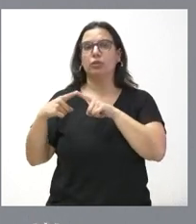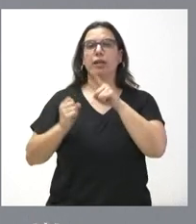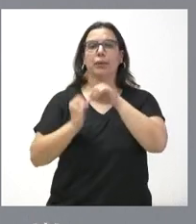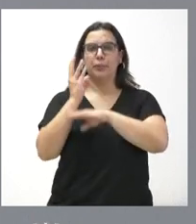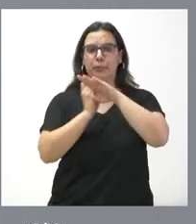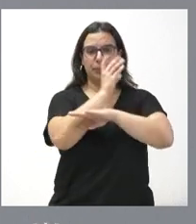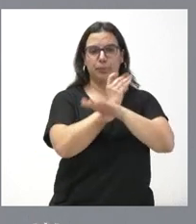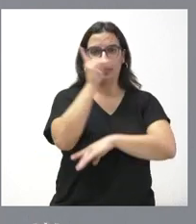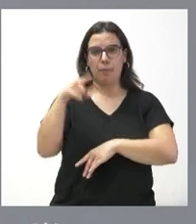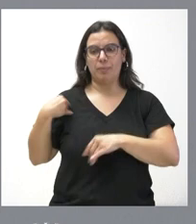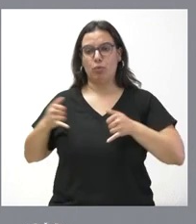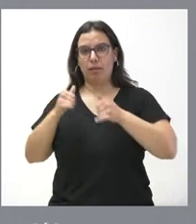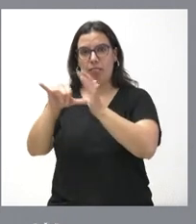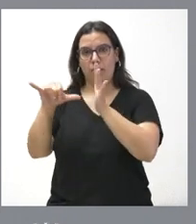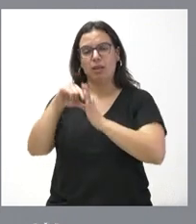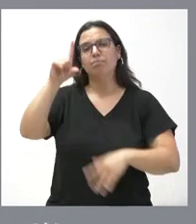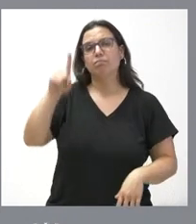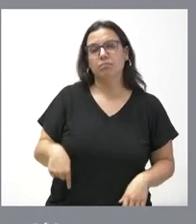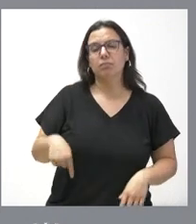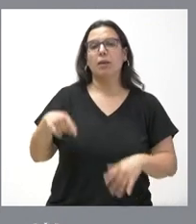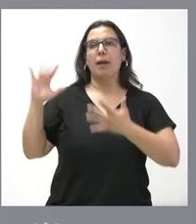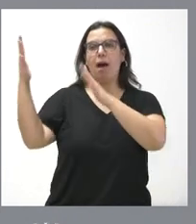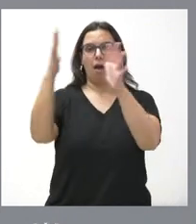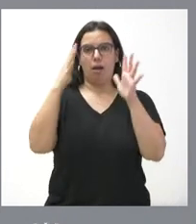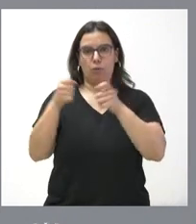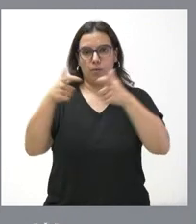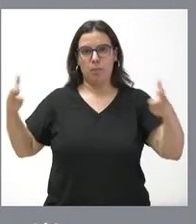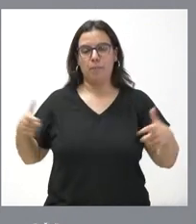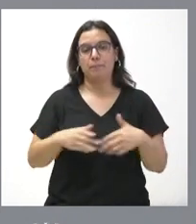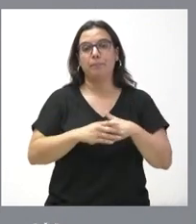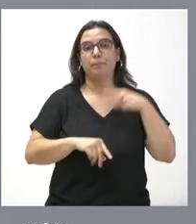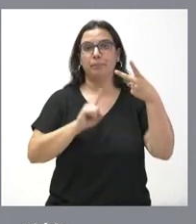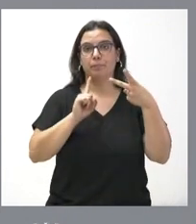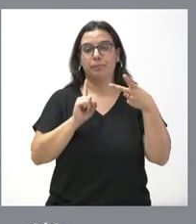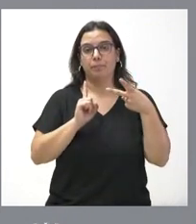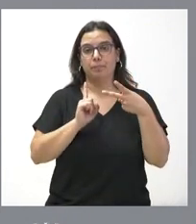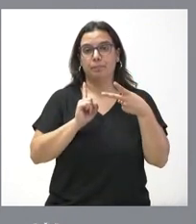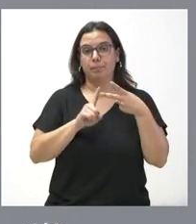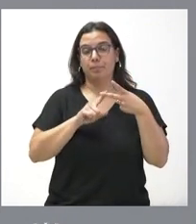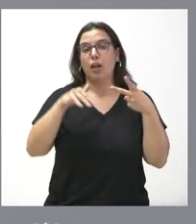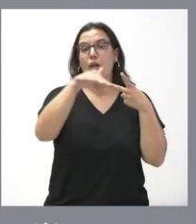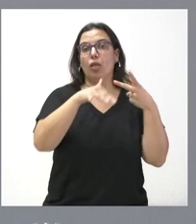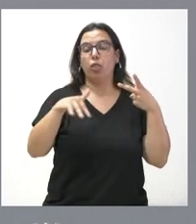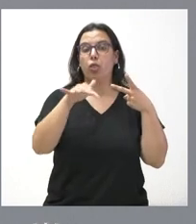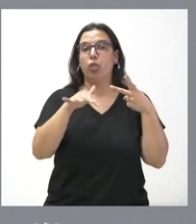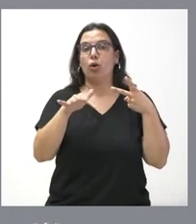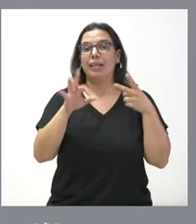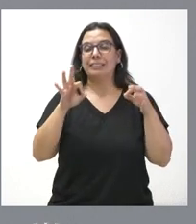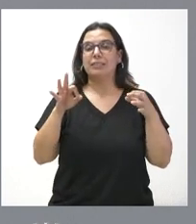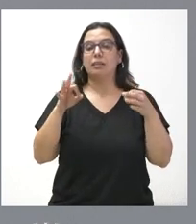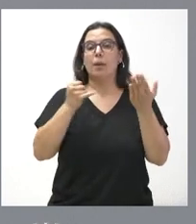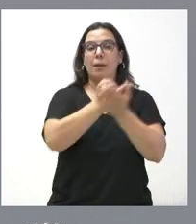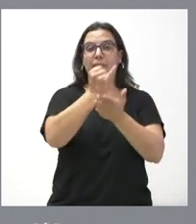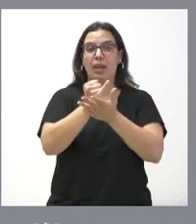ribera y la creación de espacios arbolados. En la zona de ejecución de concentración